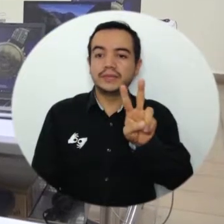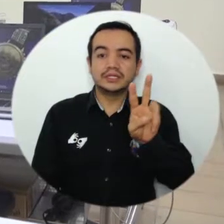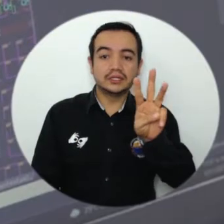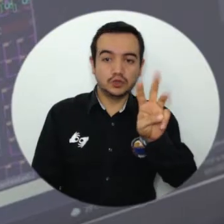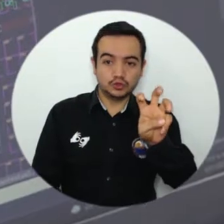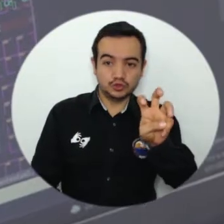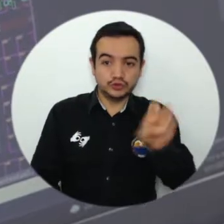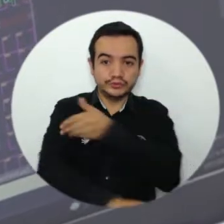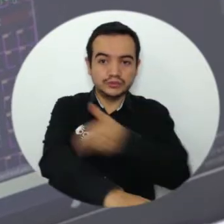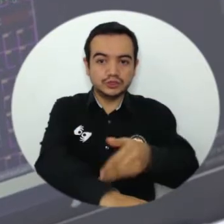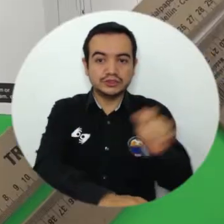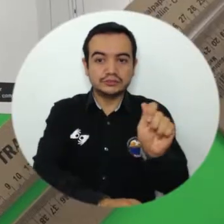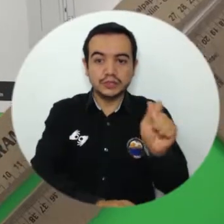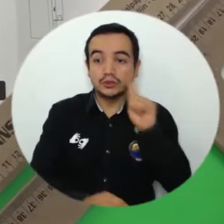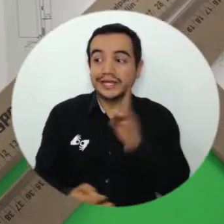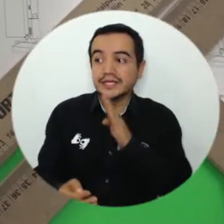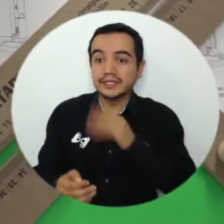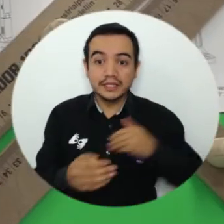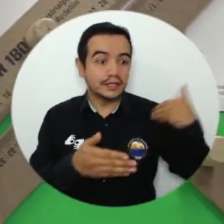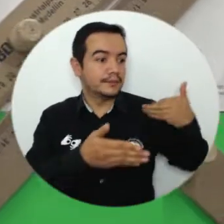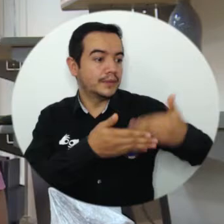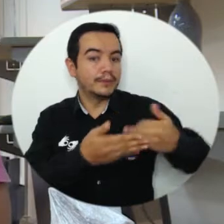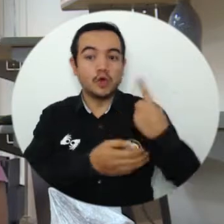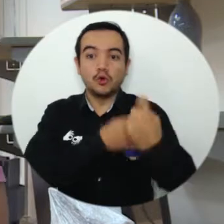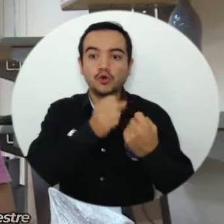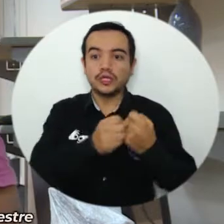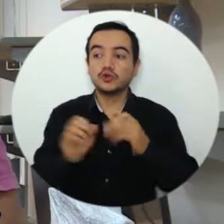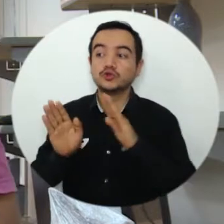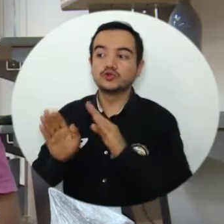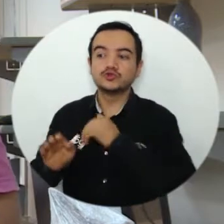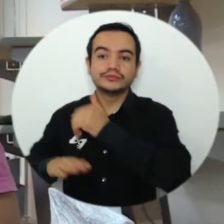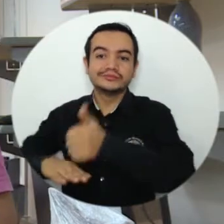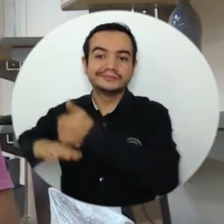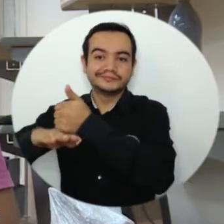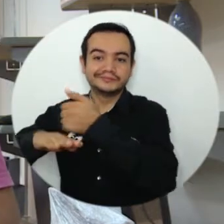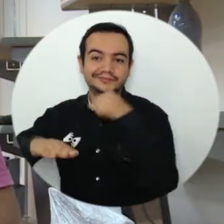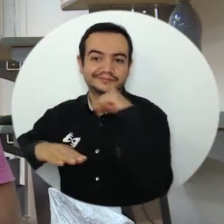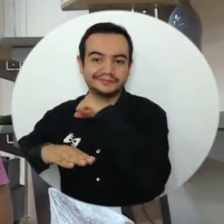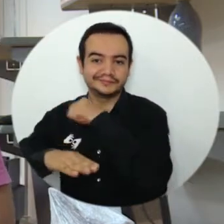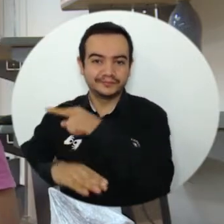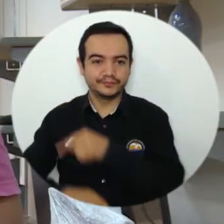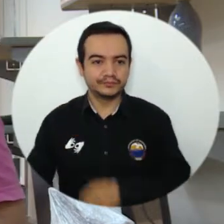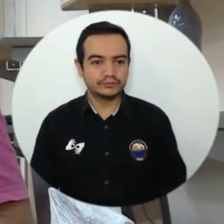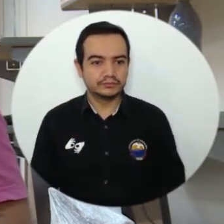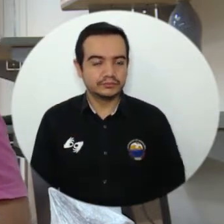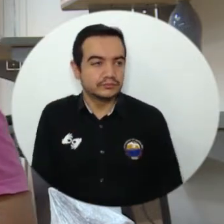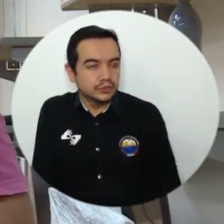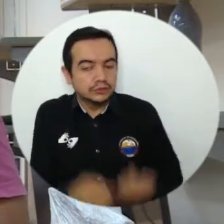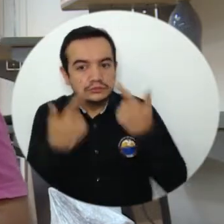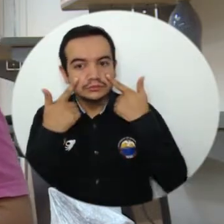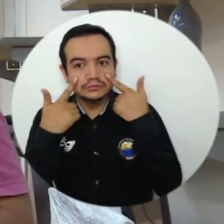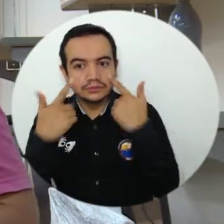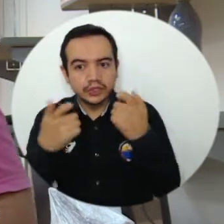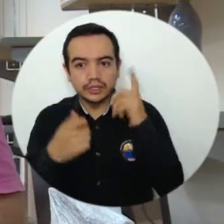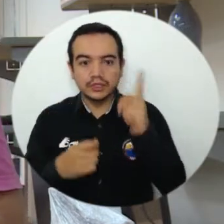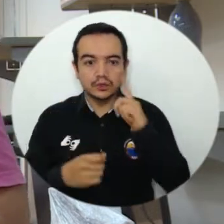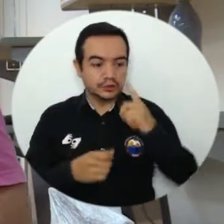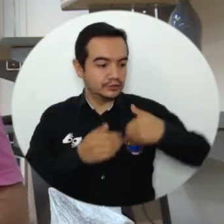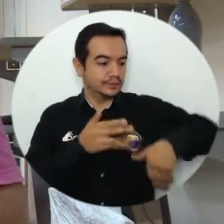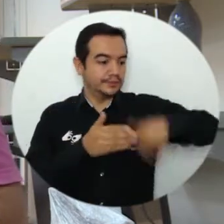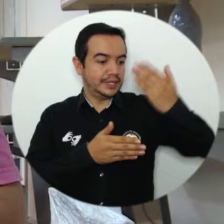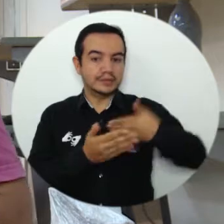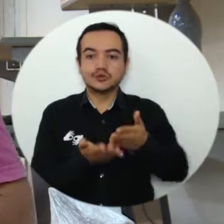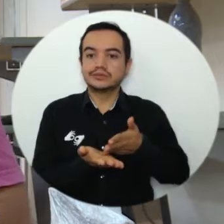de gestión del rector Pablo Vera Salazar. Muy bueno de ver, fantástico, desde que nosotros comenzamos la carrera siempre hemos tenido esa dificultad